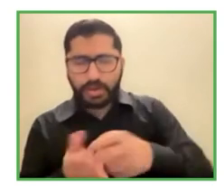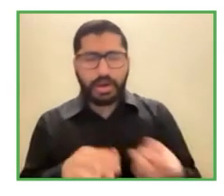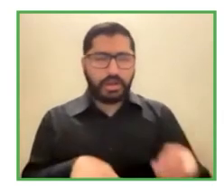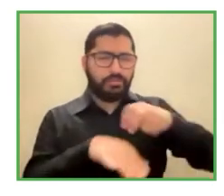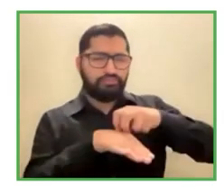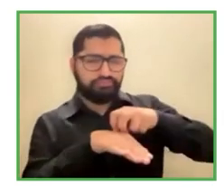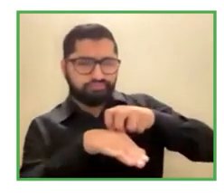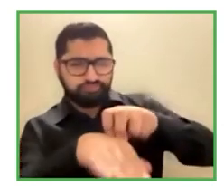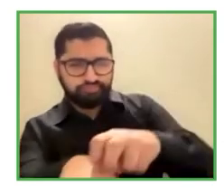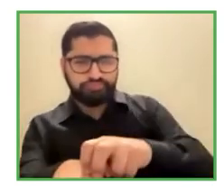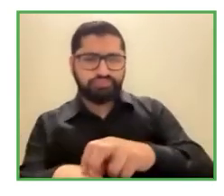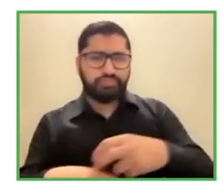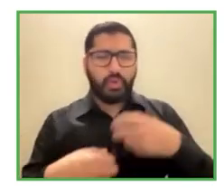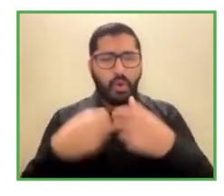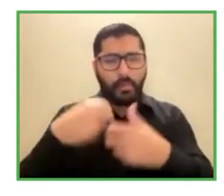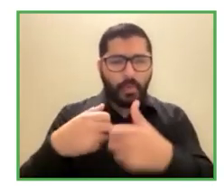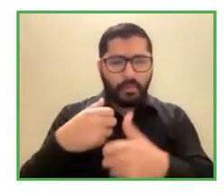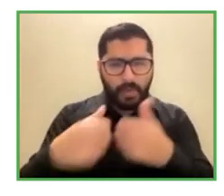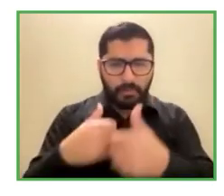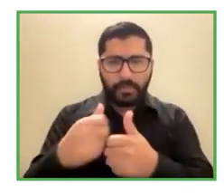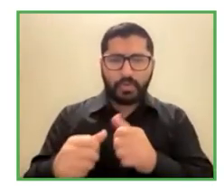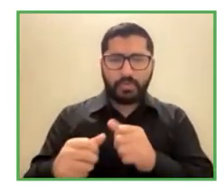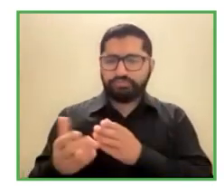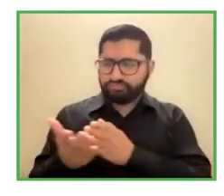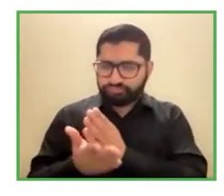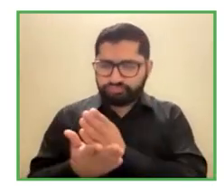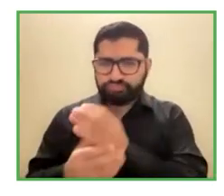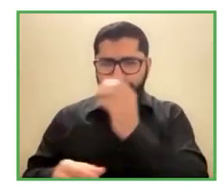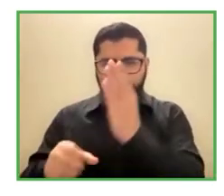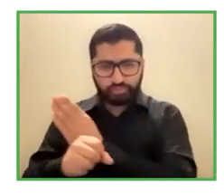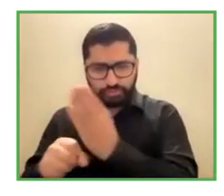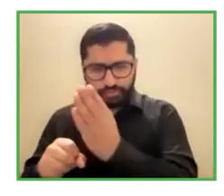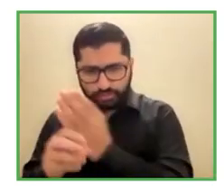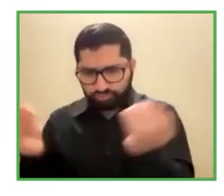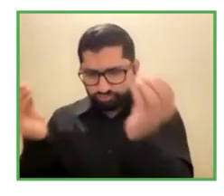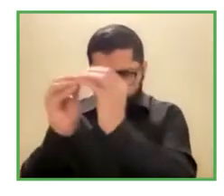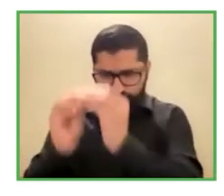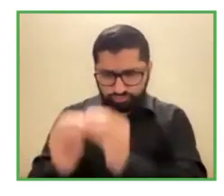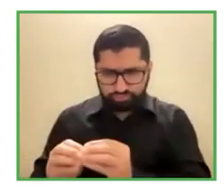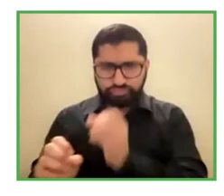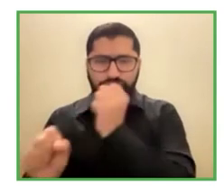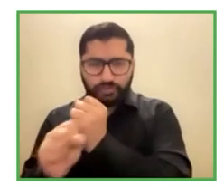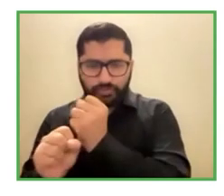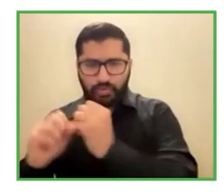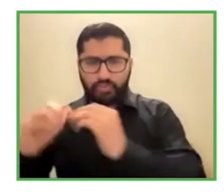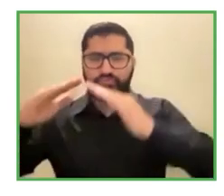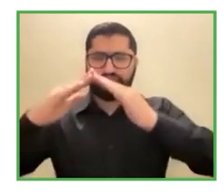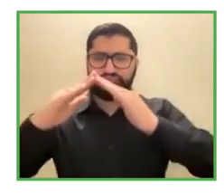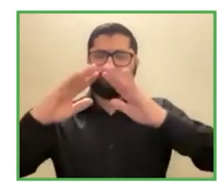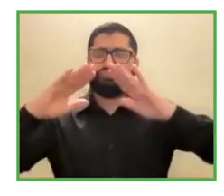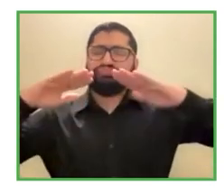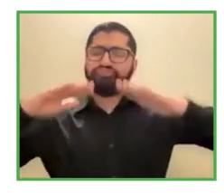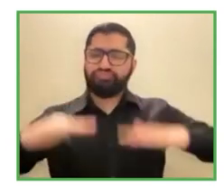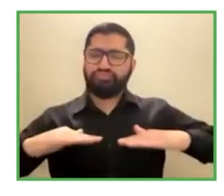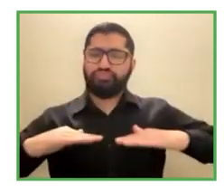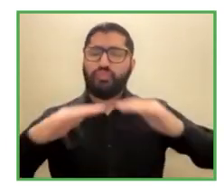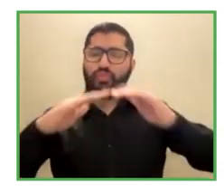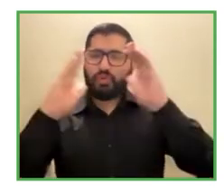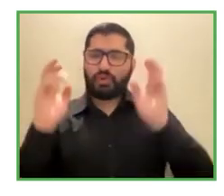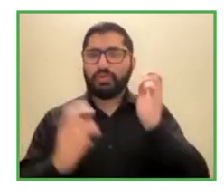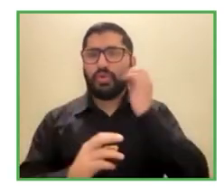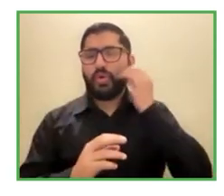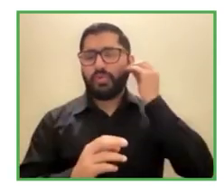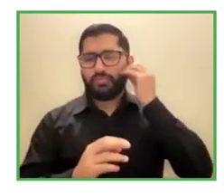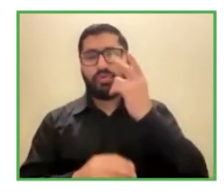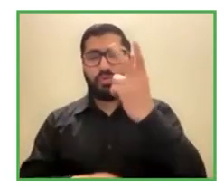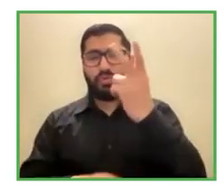realizaba el trabajo remoto hace 12 casi 13 años atrás por lo tanto estamos trabajando de manera remota en